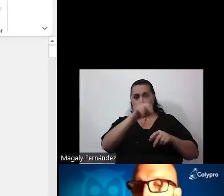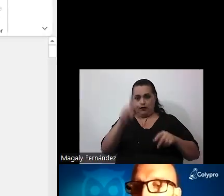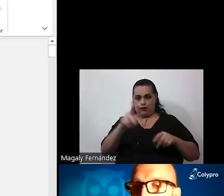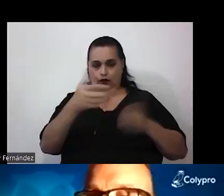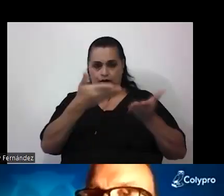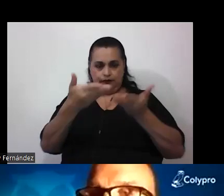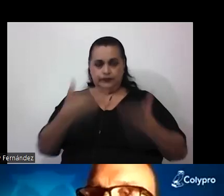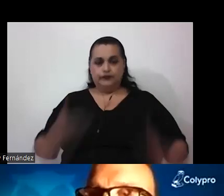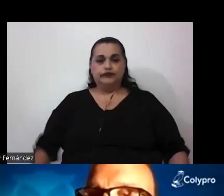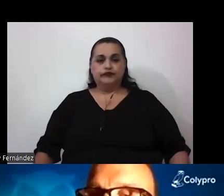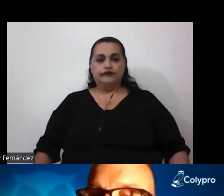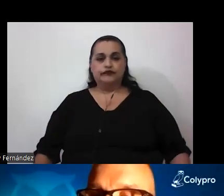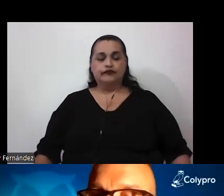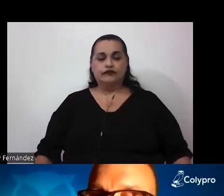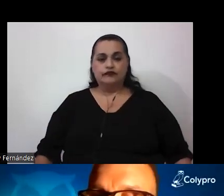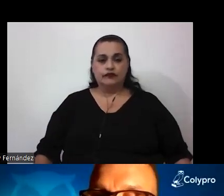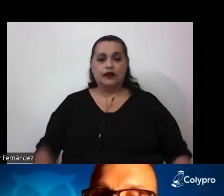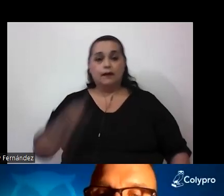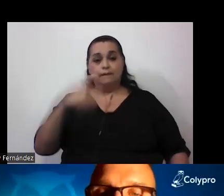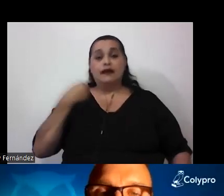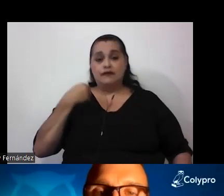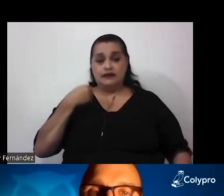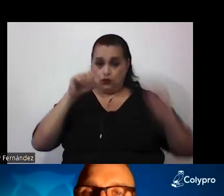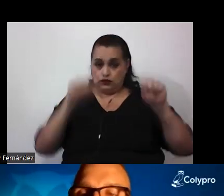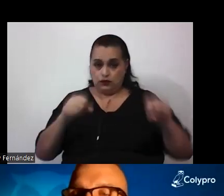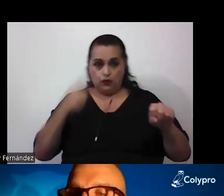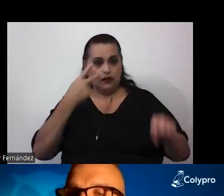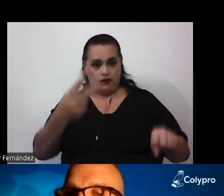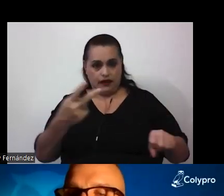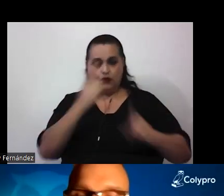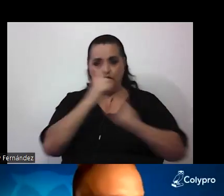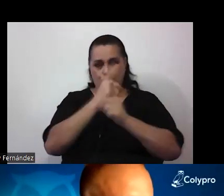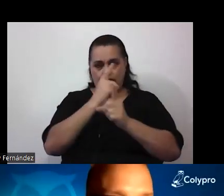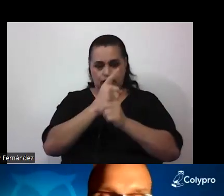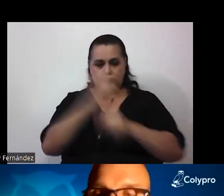les pido que me avisen cuando se se vea correctamente.